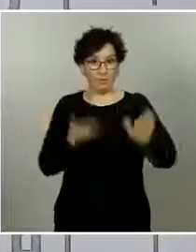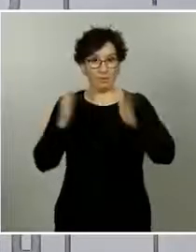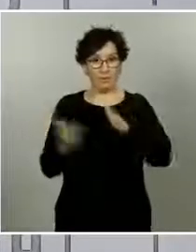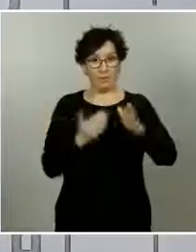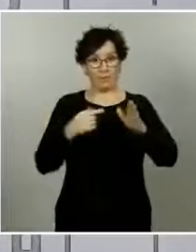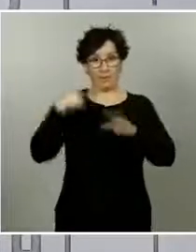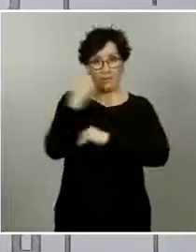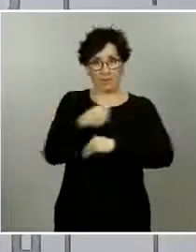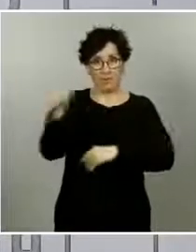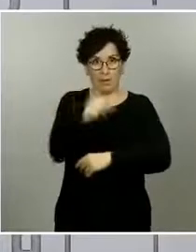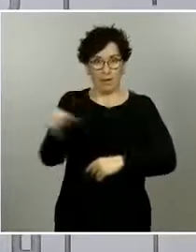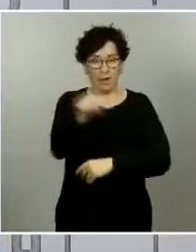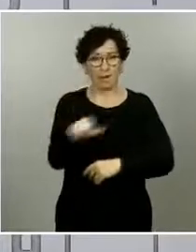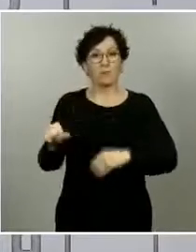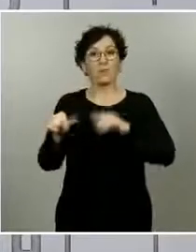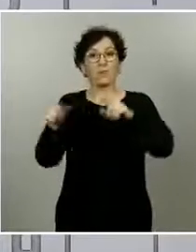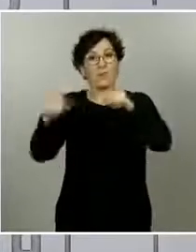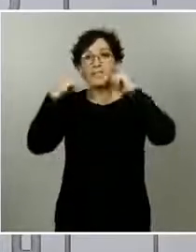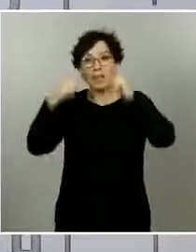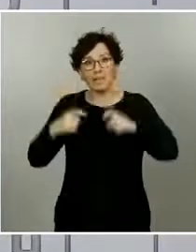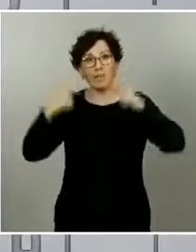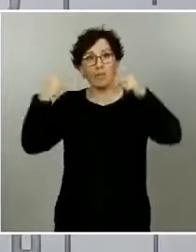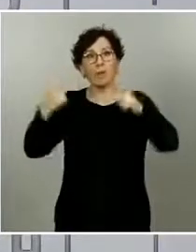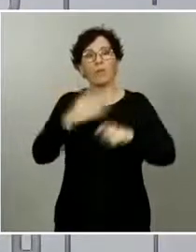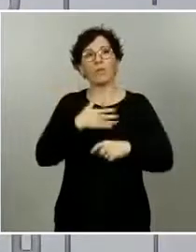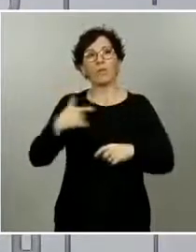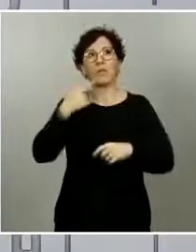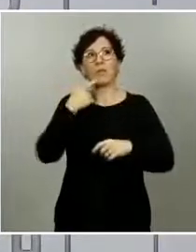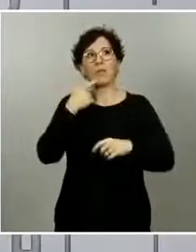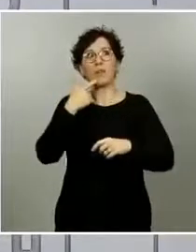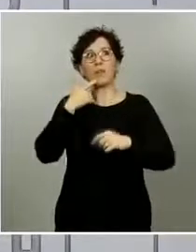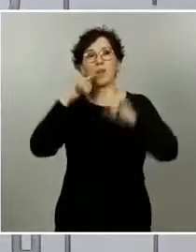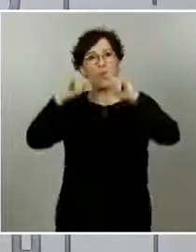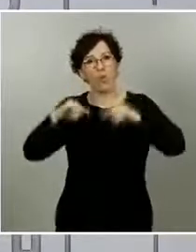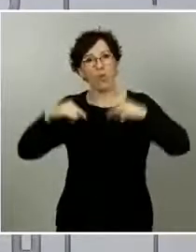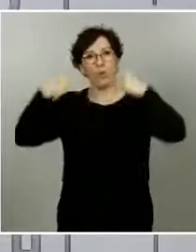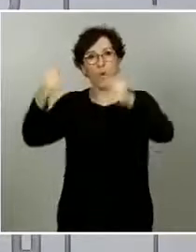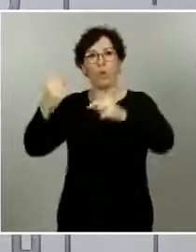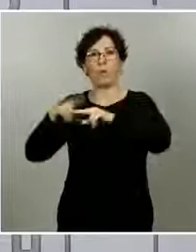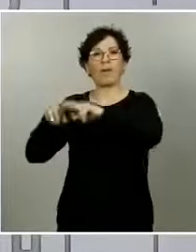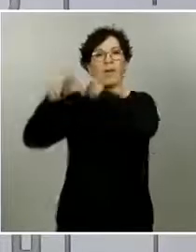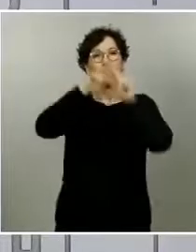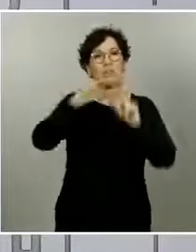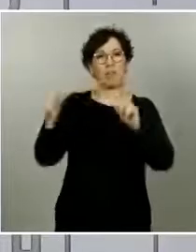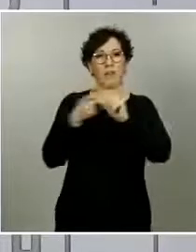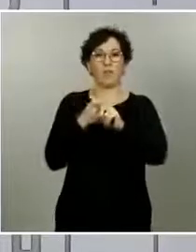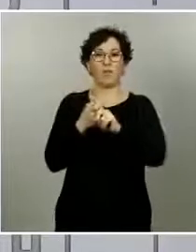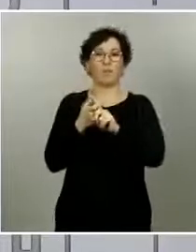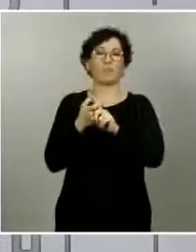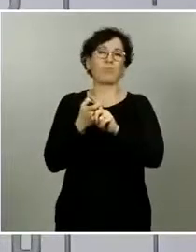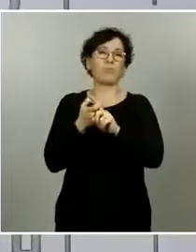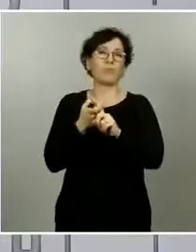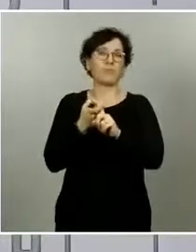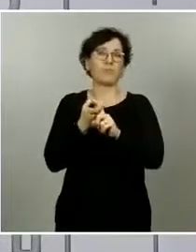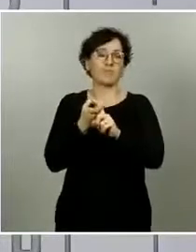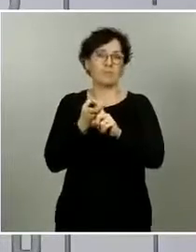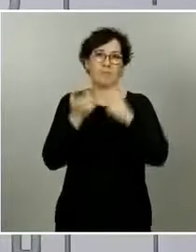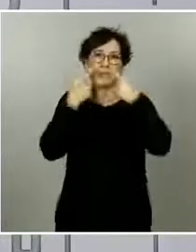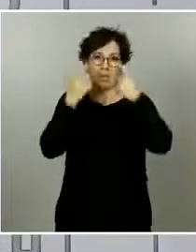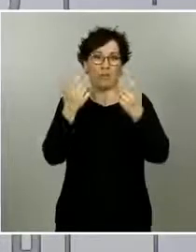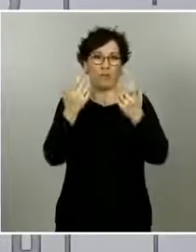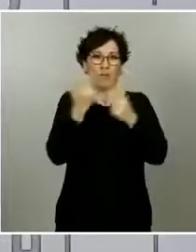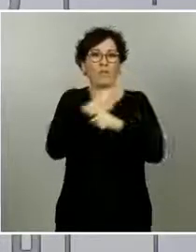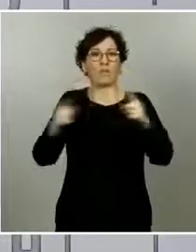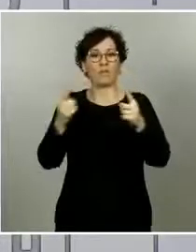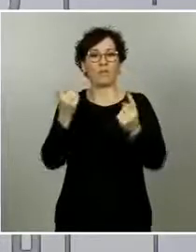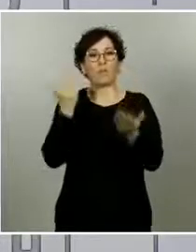nos dirigimos en los próximos días y semanas. Por lo tanto, todo ese esfuerzo implica una sobredetección comparado